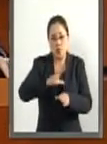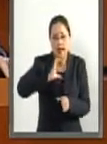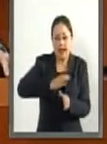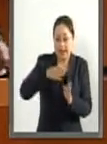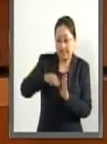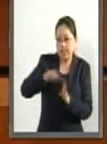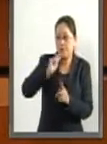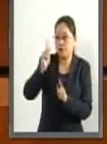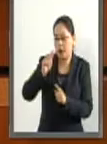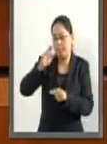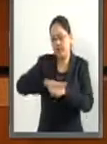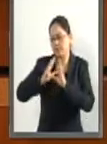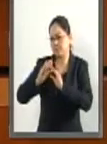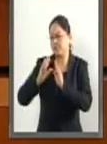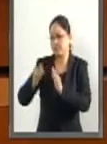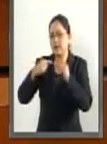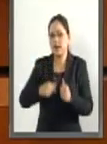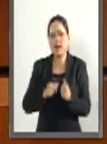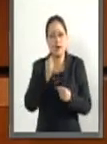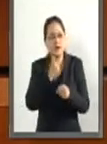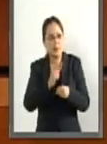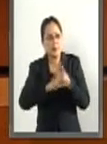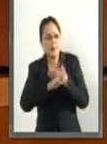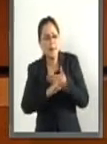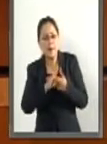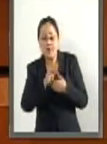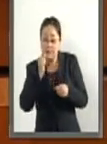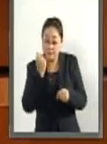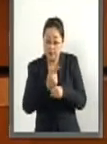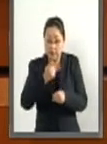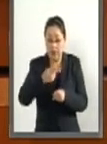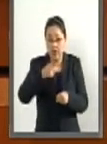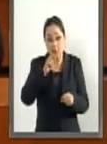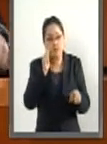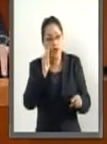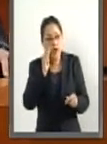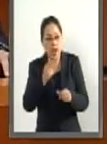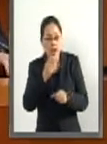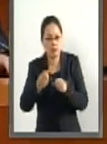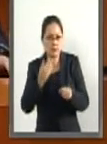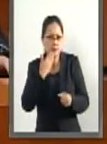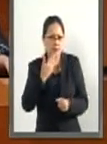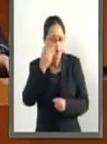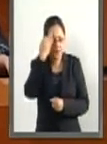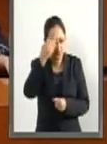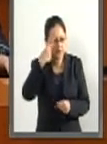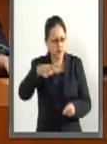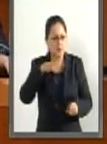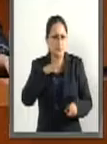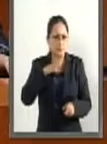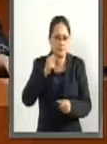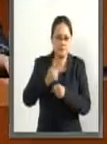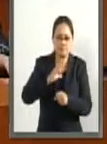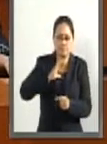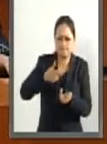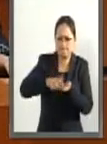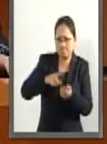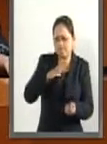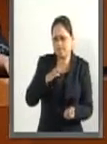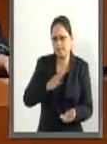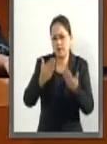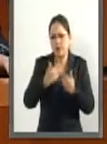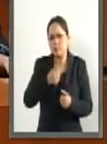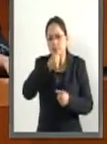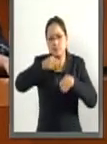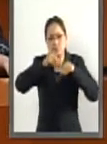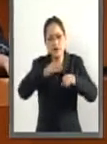Promover la detección oportuna de cáncer infantil. Realizar campañas informativas referentes a la prevención